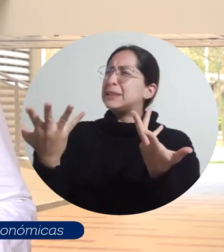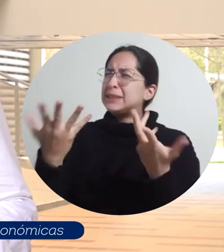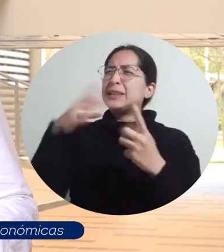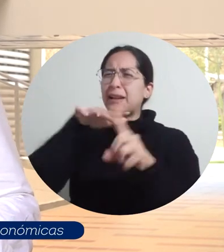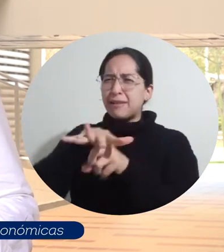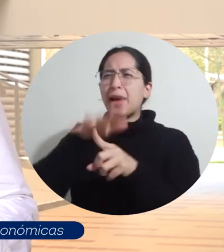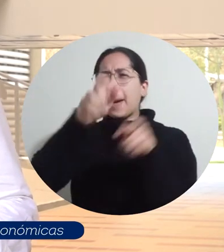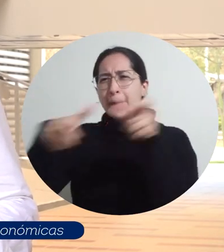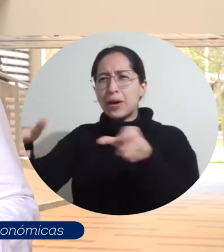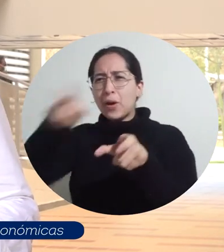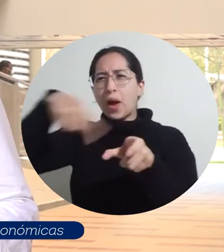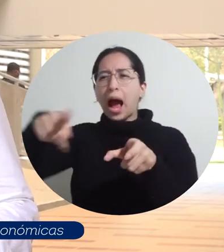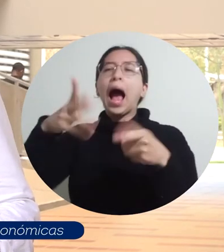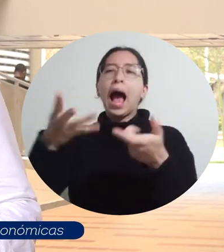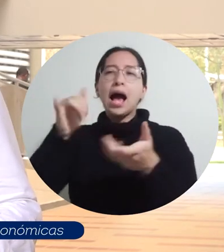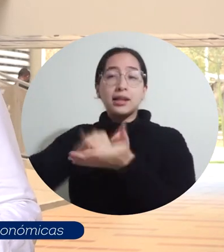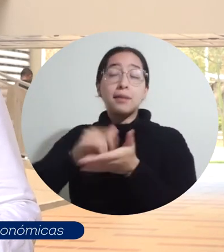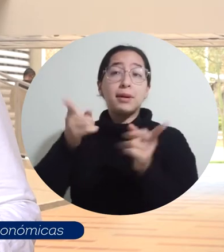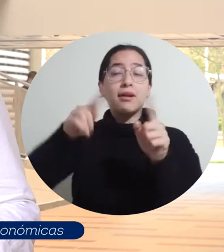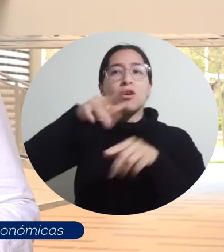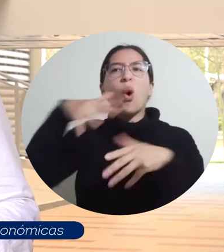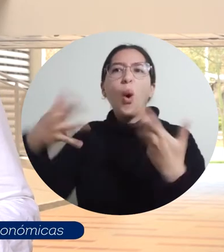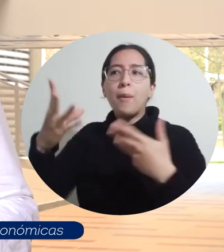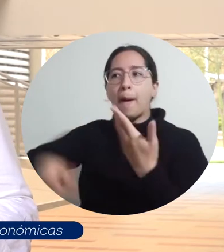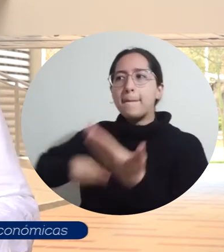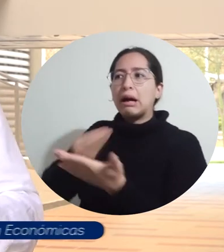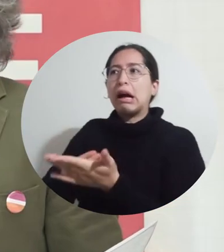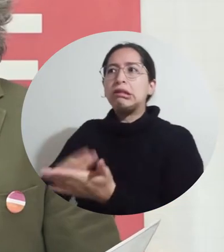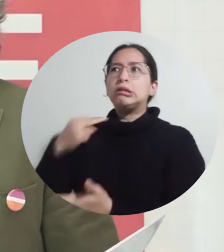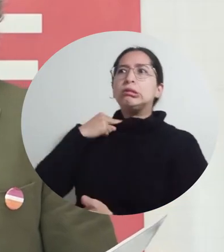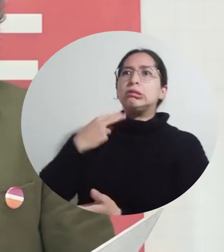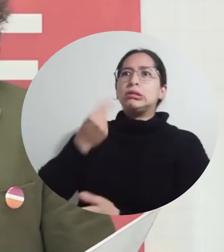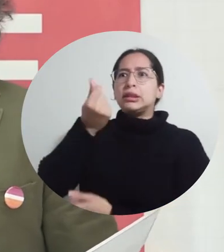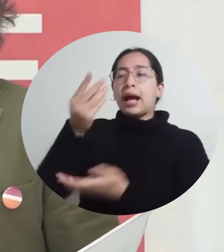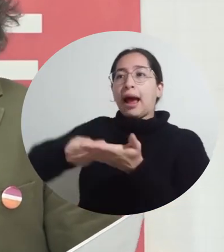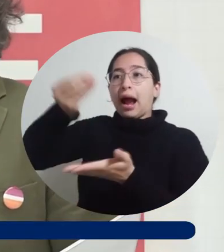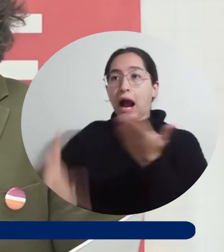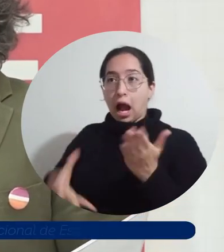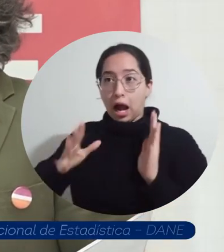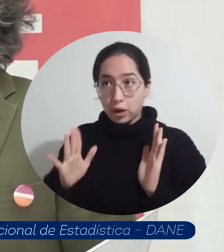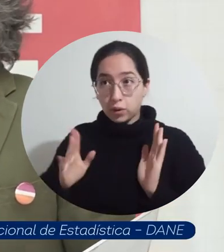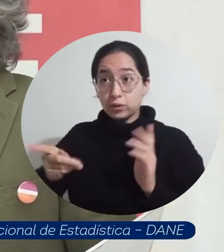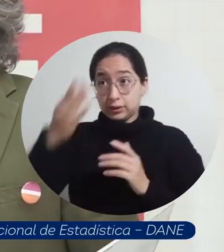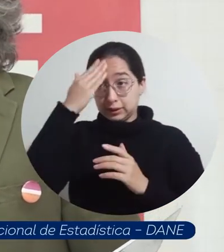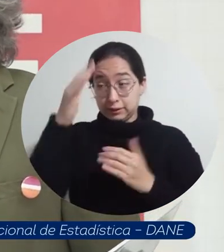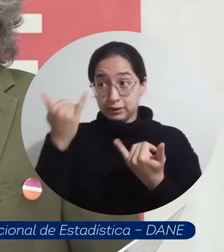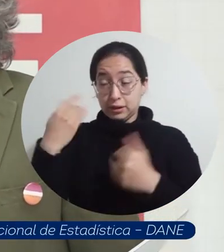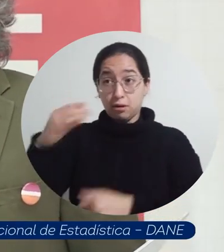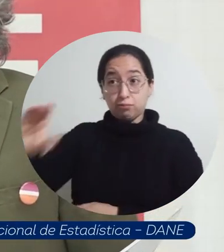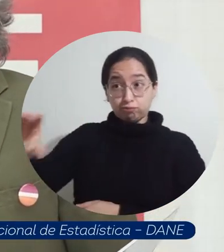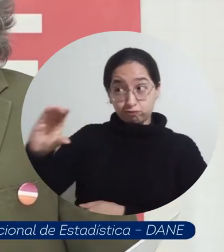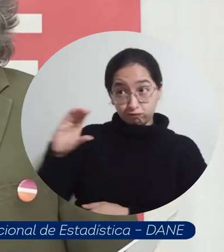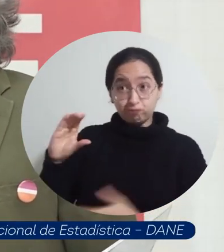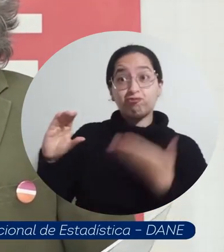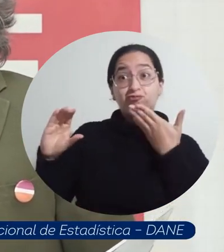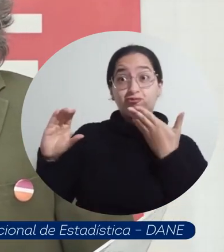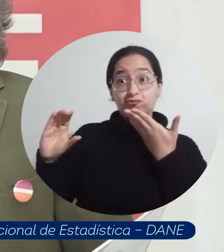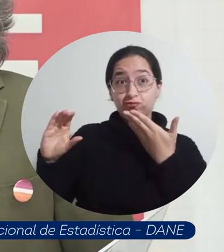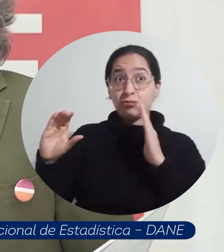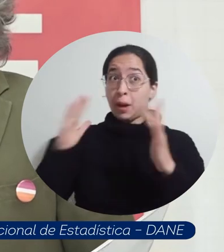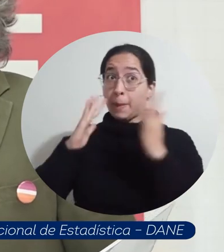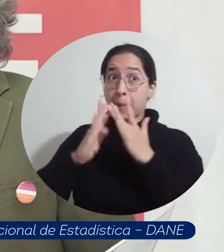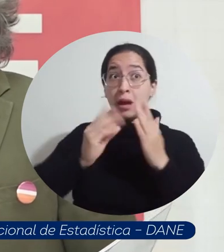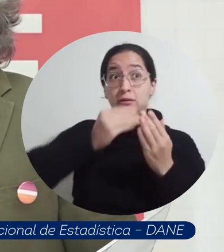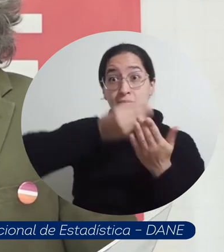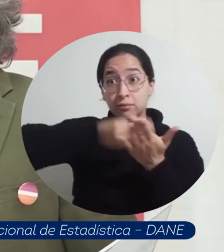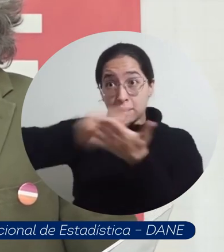impulsaron el crecimiento de los precios en la ciudad de Santa Marta. Están en situación de pobreza monetaria, es decir, que sus ingresos no son